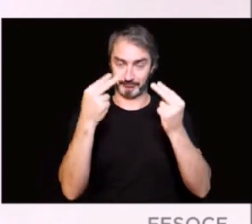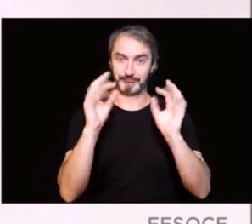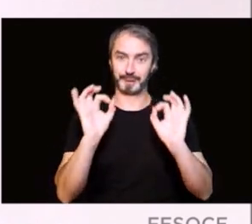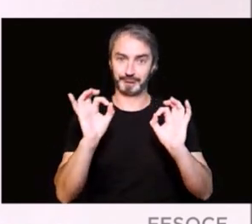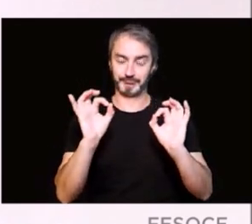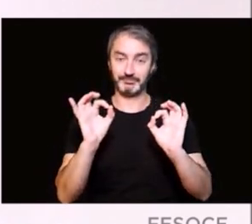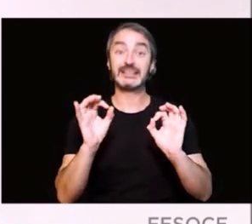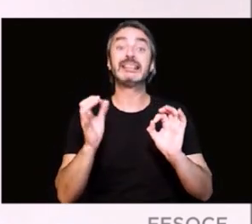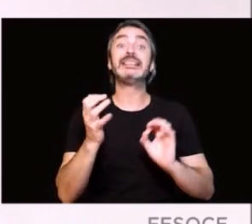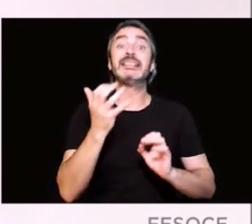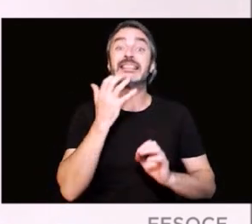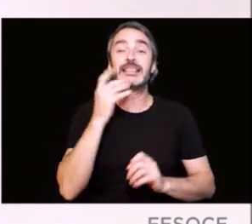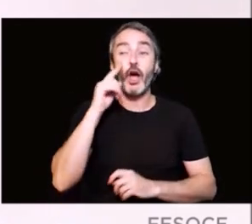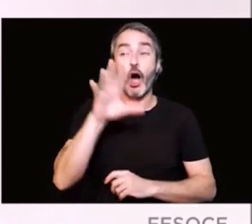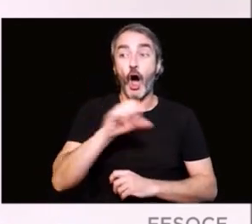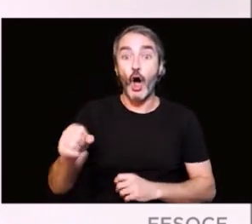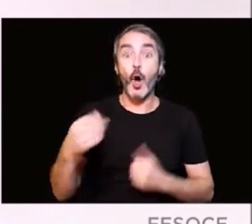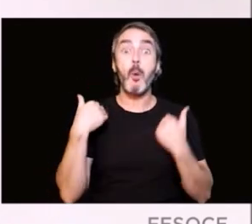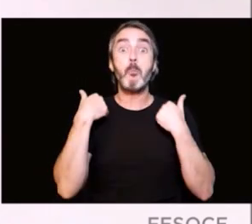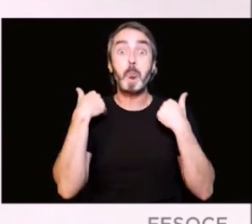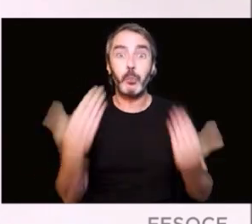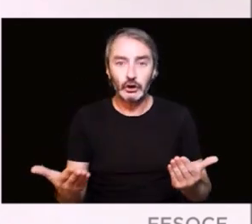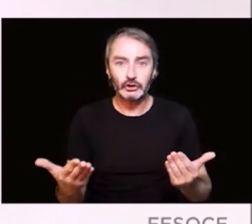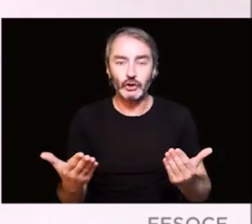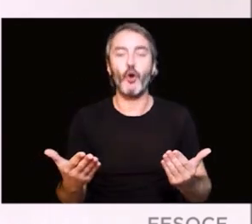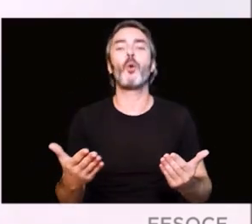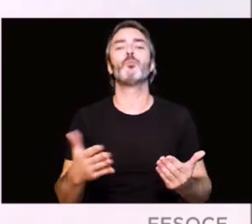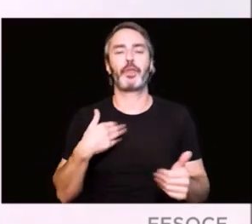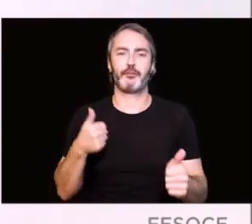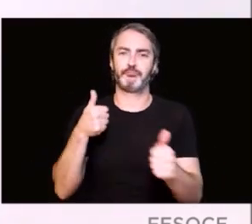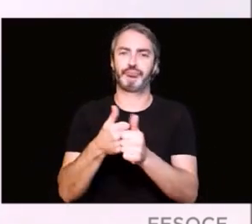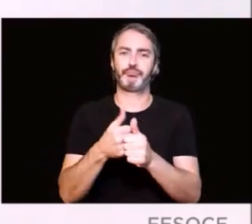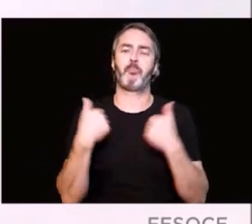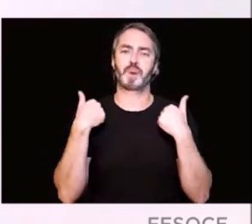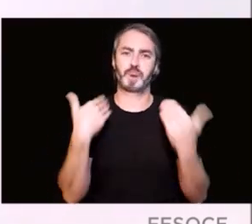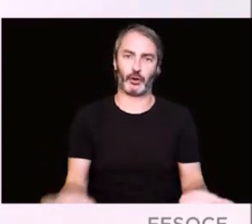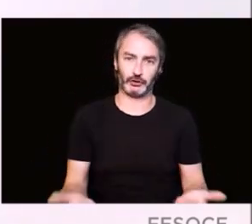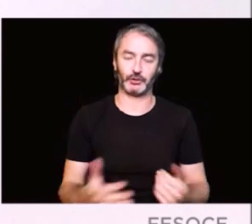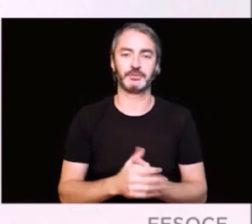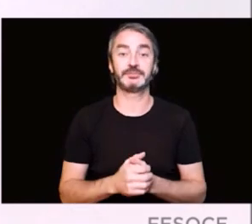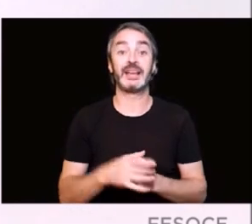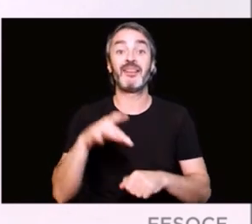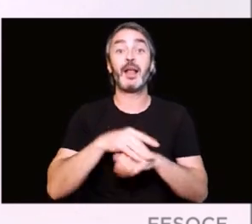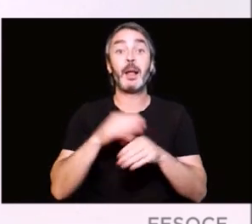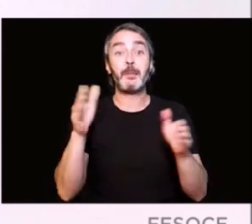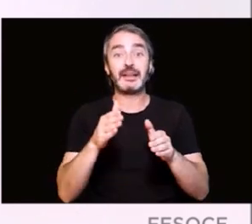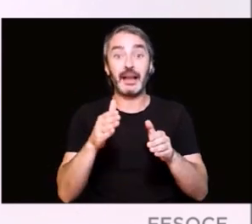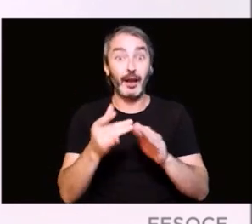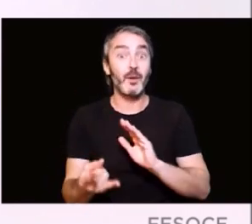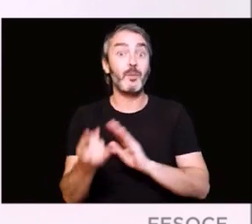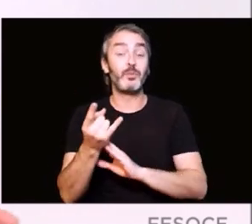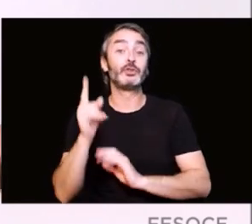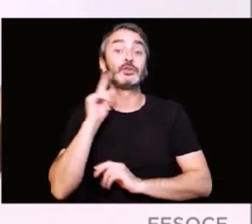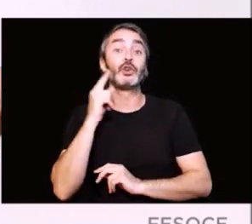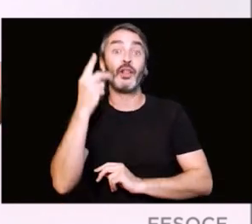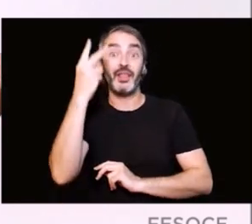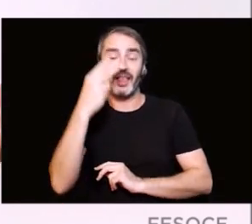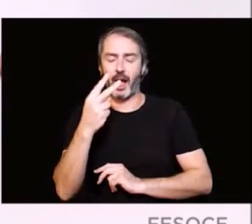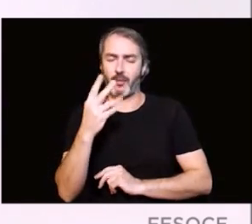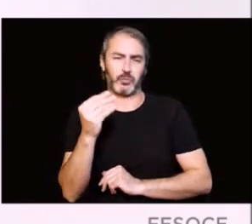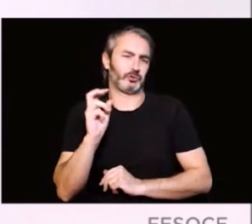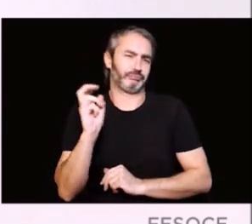antes detectemos la sordoceguera, antes podremos intervenir. Las enfermedades minoritarias causantes de sordoceguera son muchas.